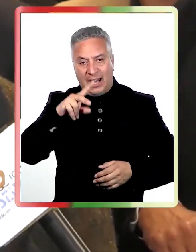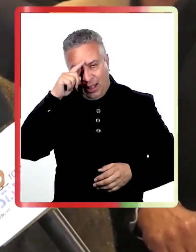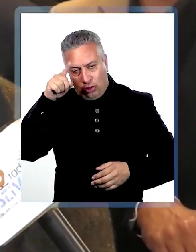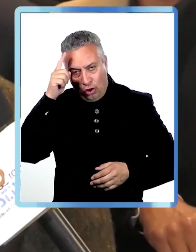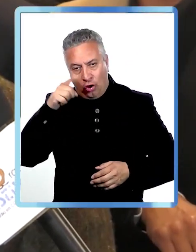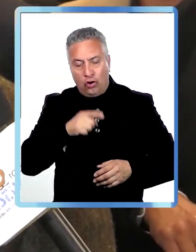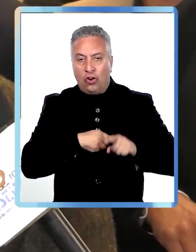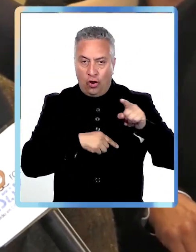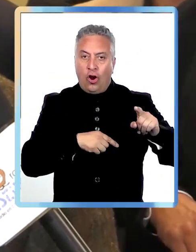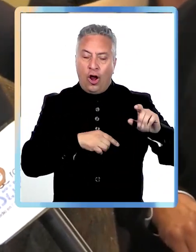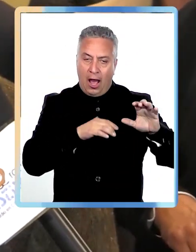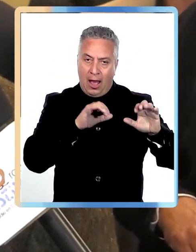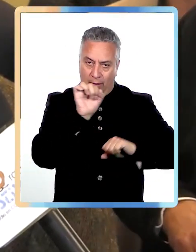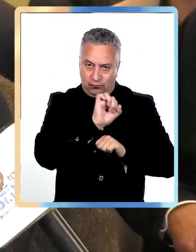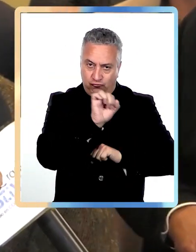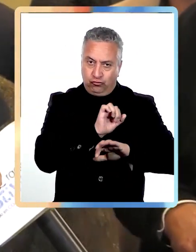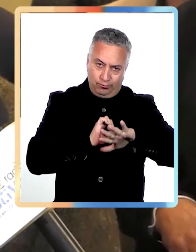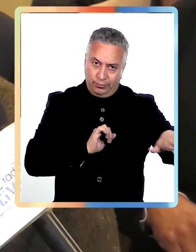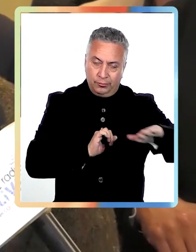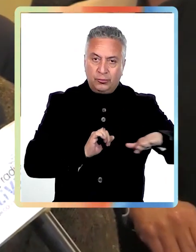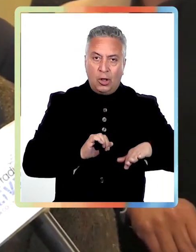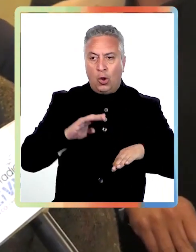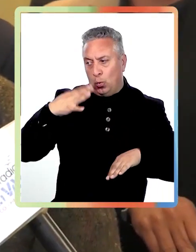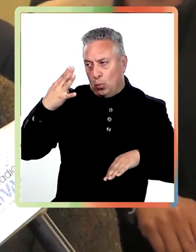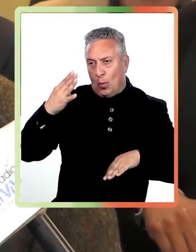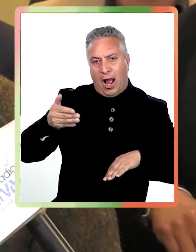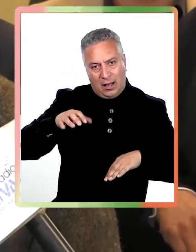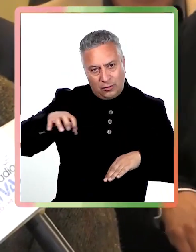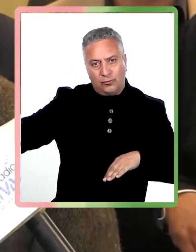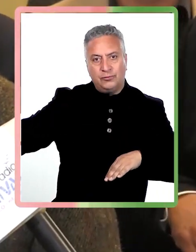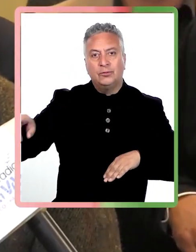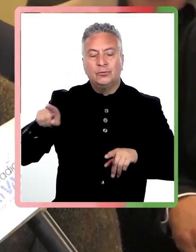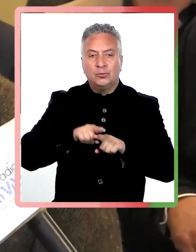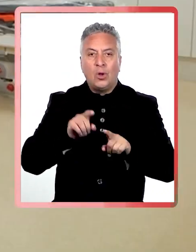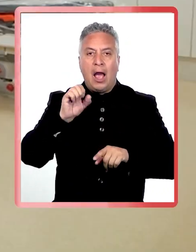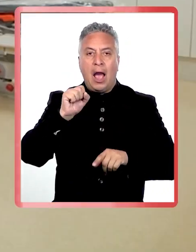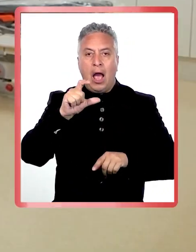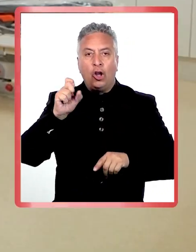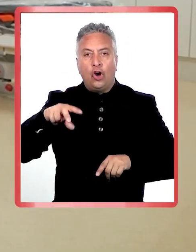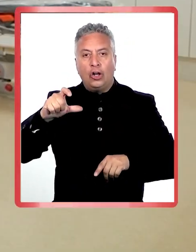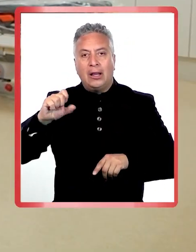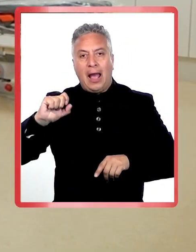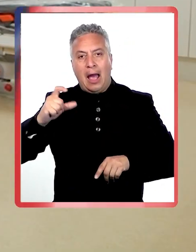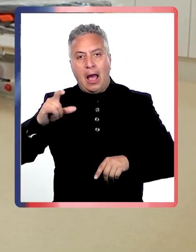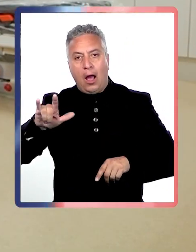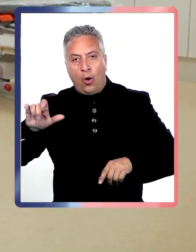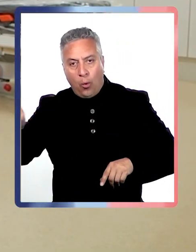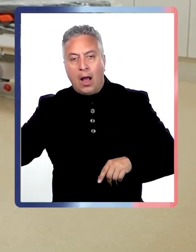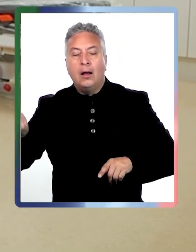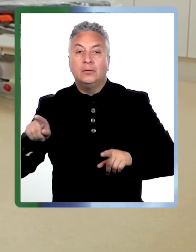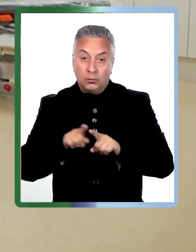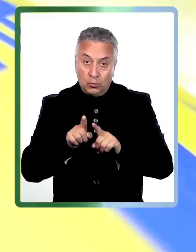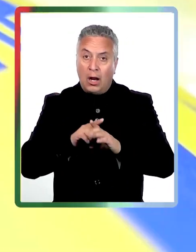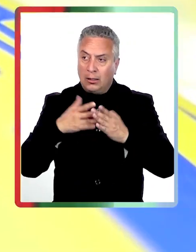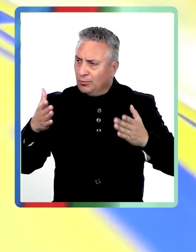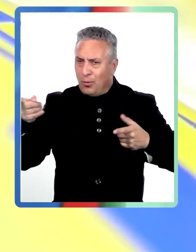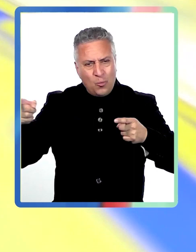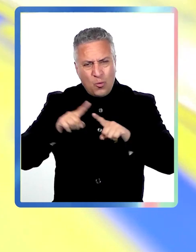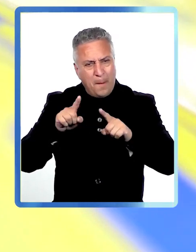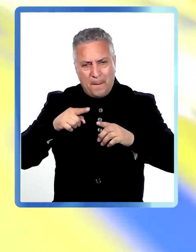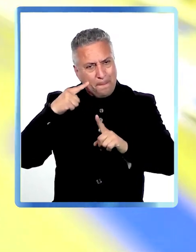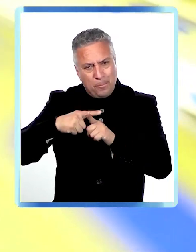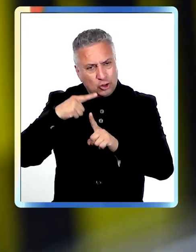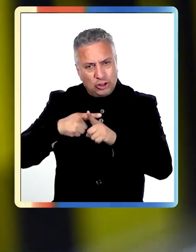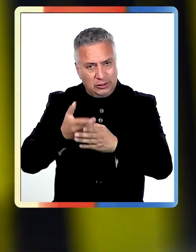ambulancias para el servicio de salud a Concagua, 1.000 catres clínicos que van a tener beneficiarios directos por más de 6.000, van a haber 6.000 los beneficiarios directos.